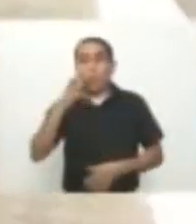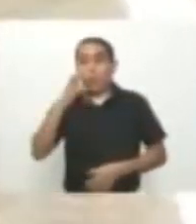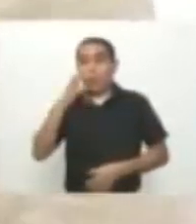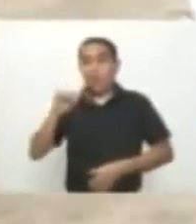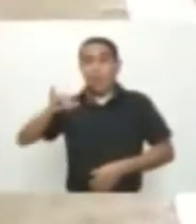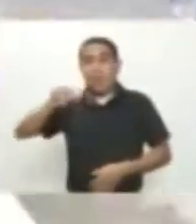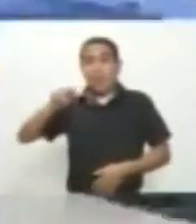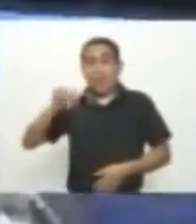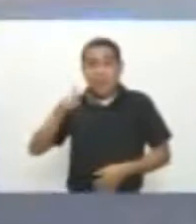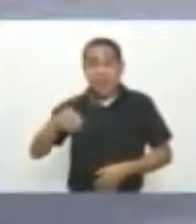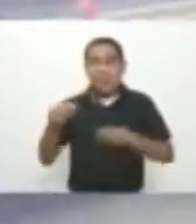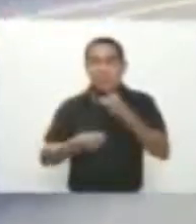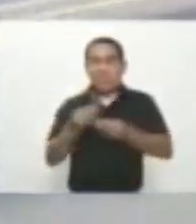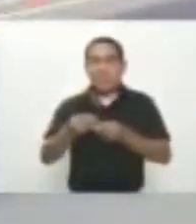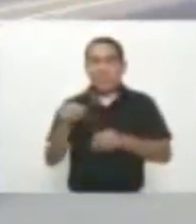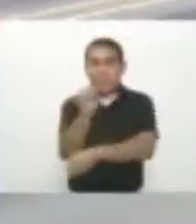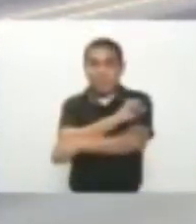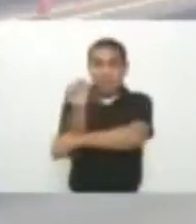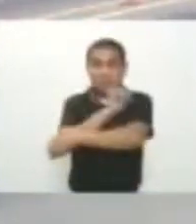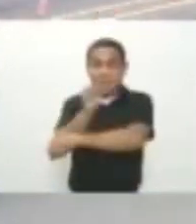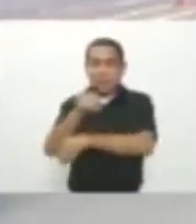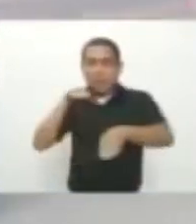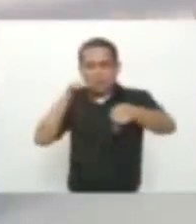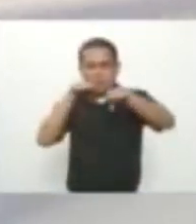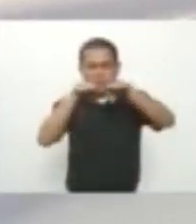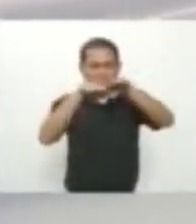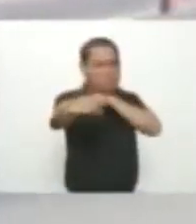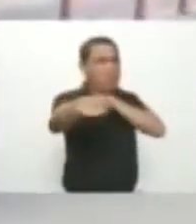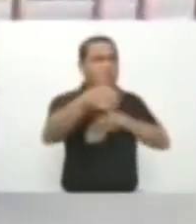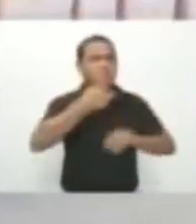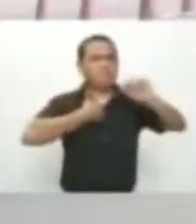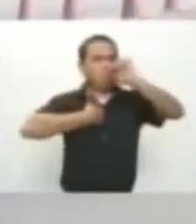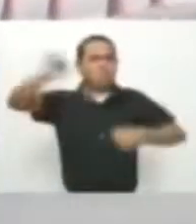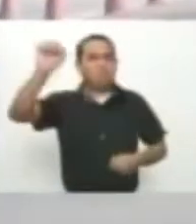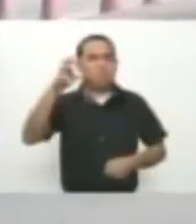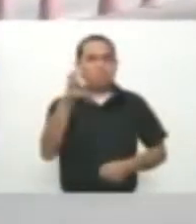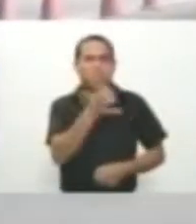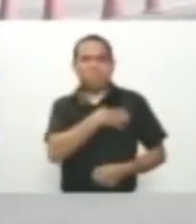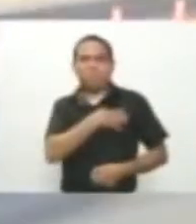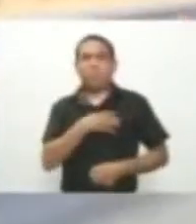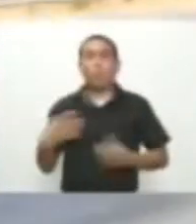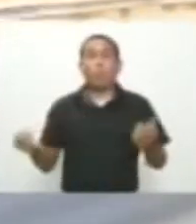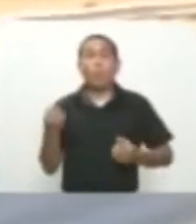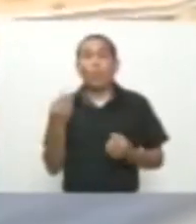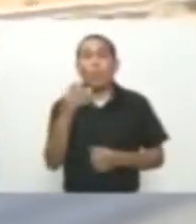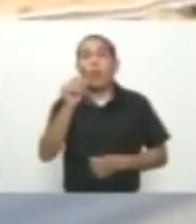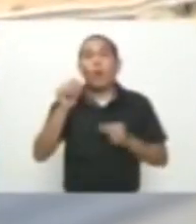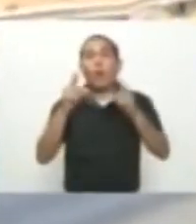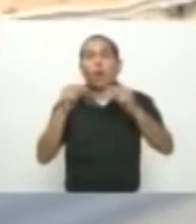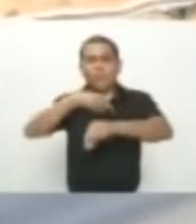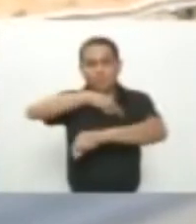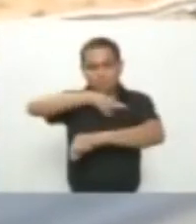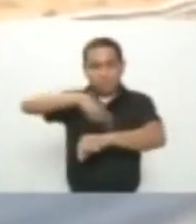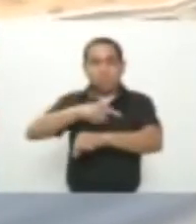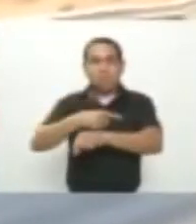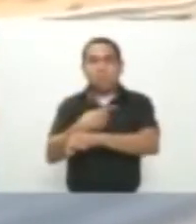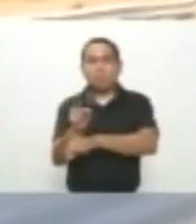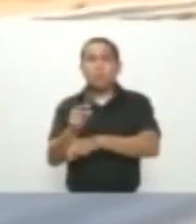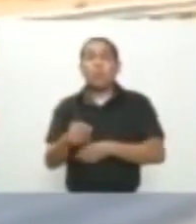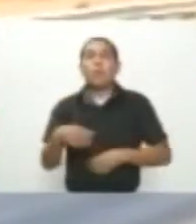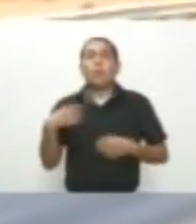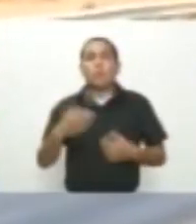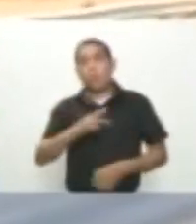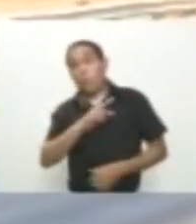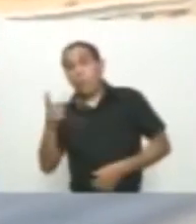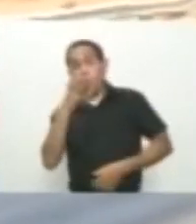camioneta BMW X5 Se quedó Con el primer lugar En la categoría De los 11 segundos Mientras que Liliana Talgedín Se quedó Con